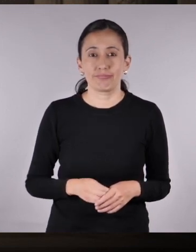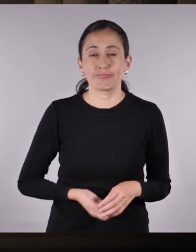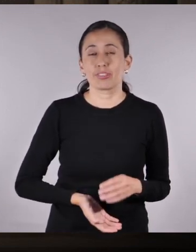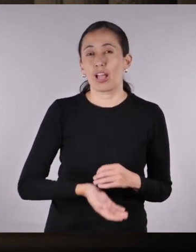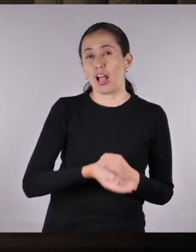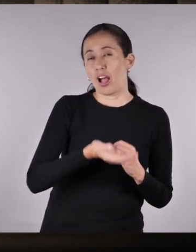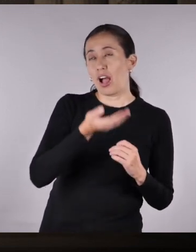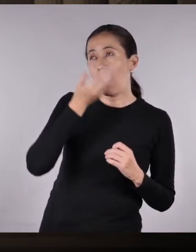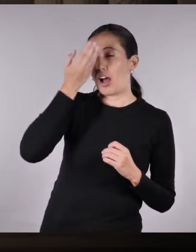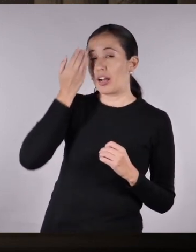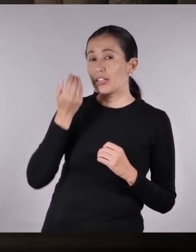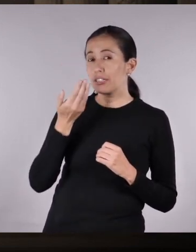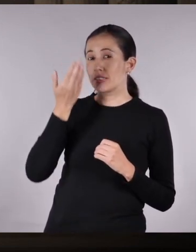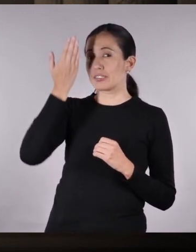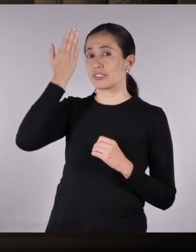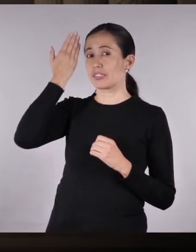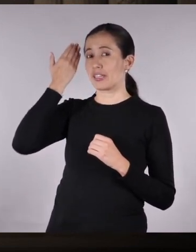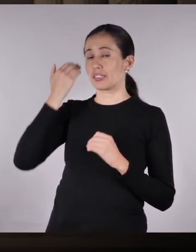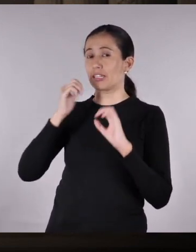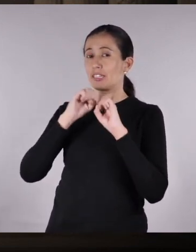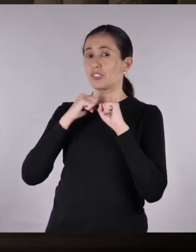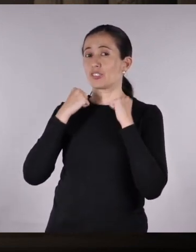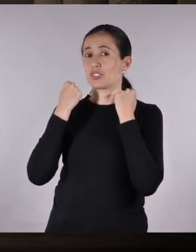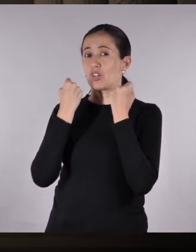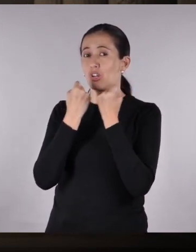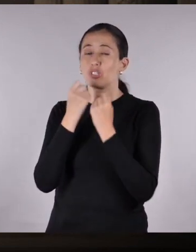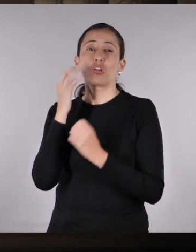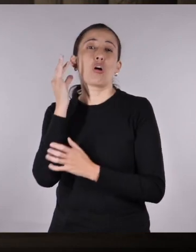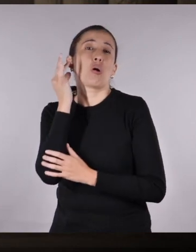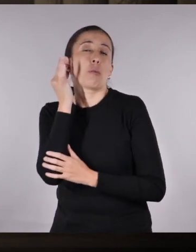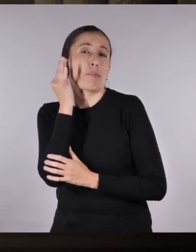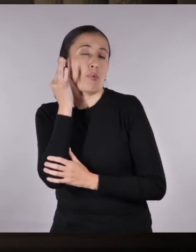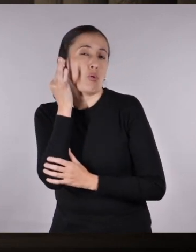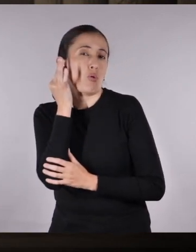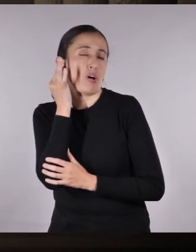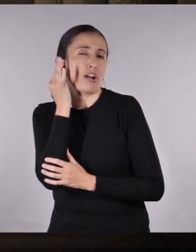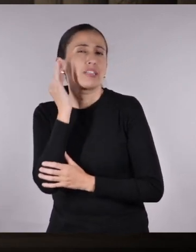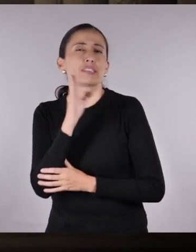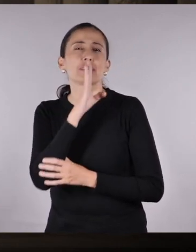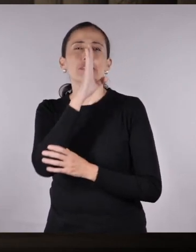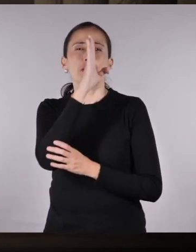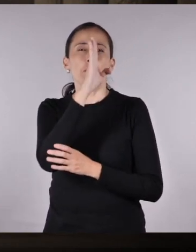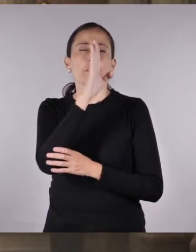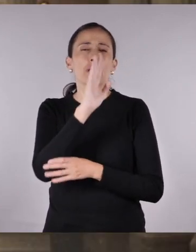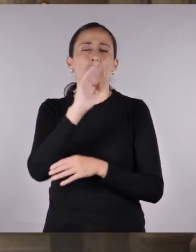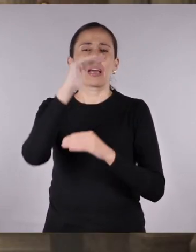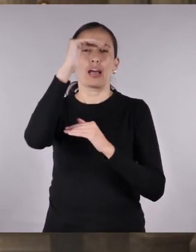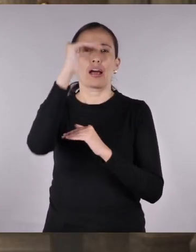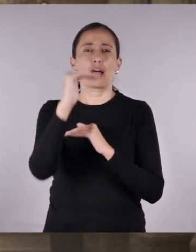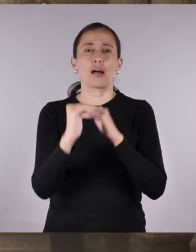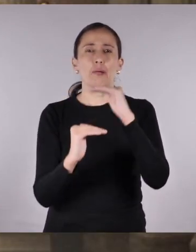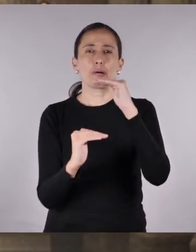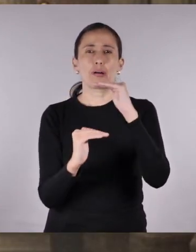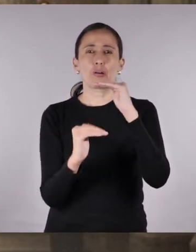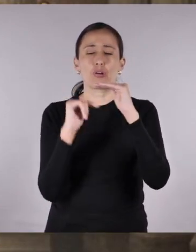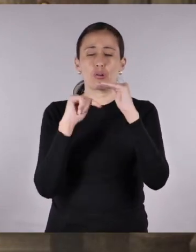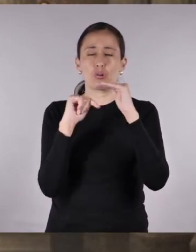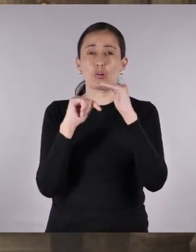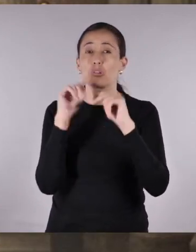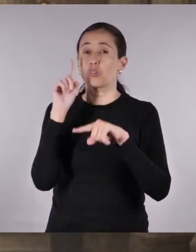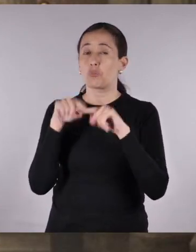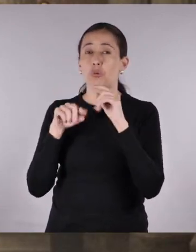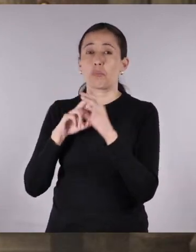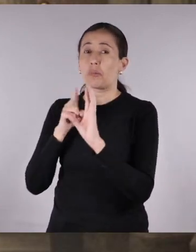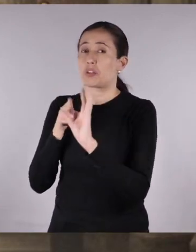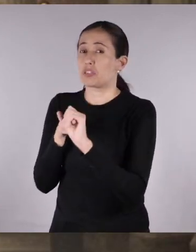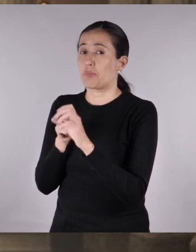Desde tiempos muy antiguos, la sociedad ha empujado a las mujeres a ser ciudadanas de segunda categoría. No dejando que participen